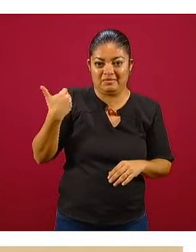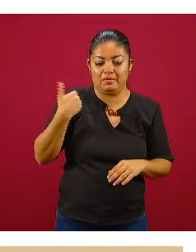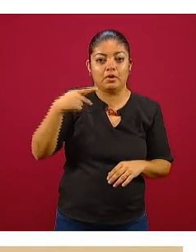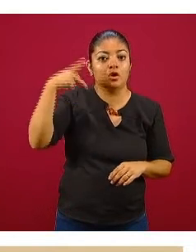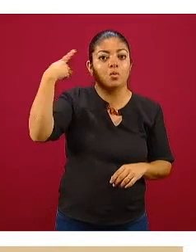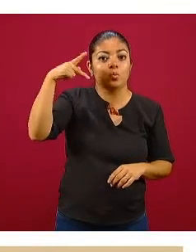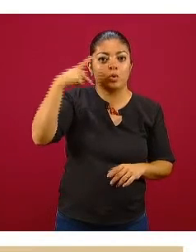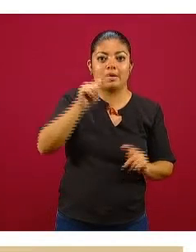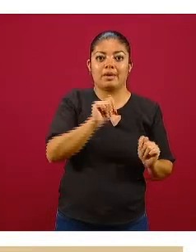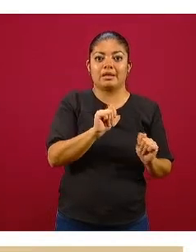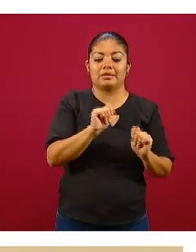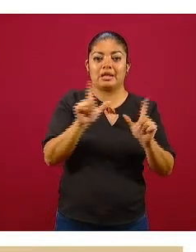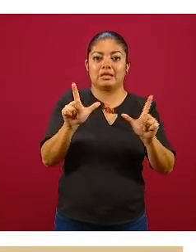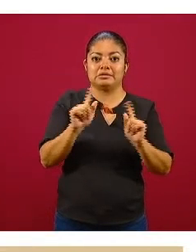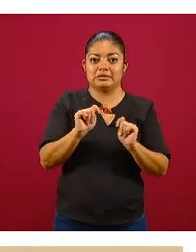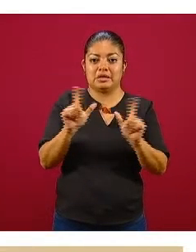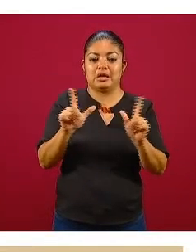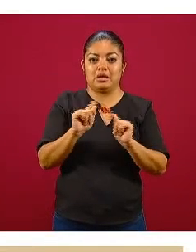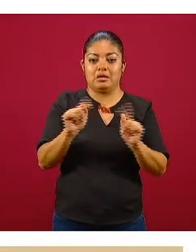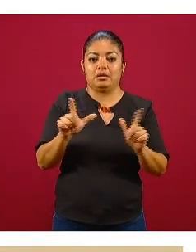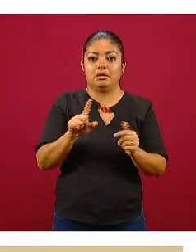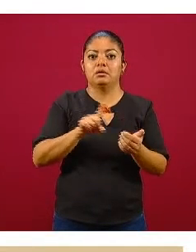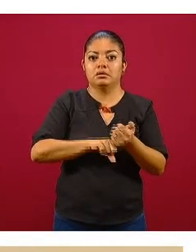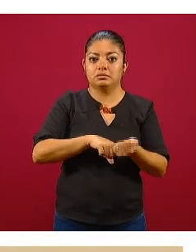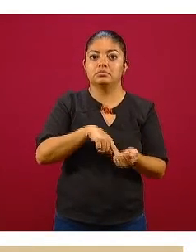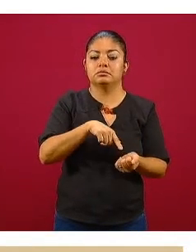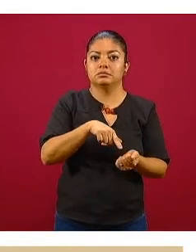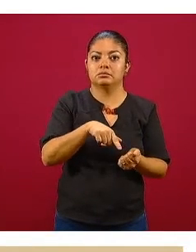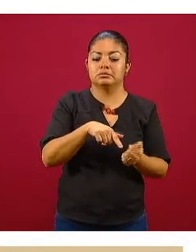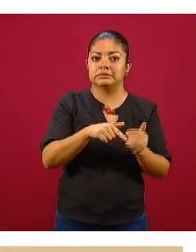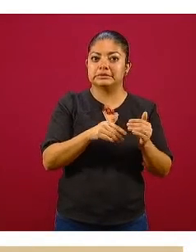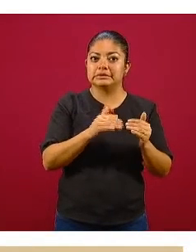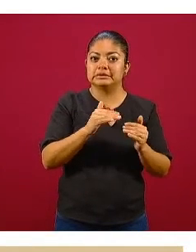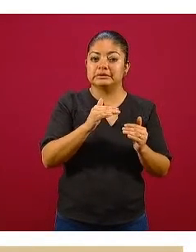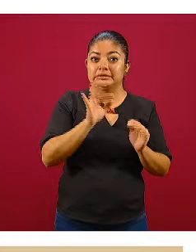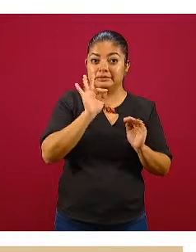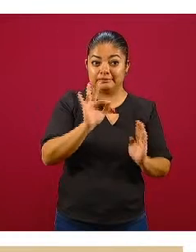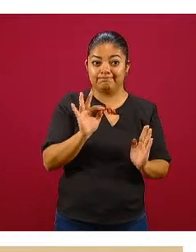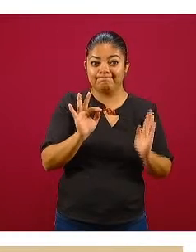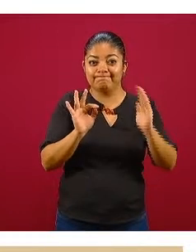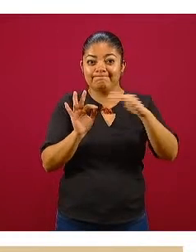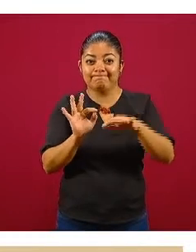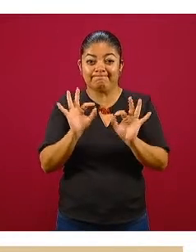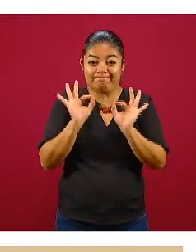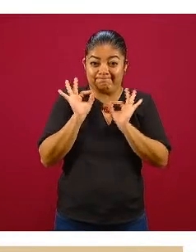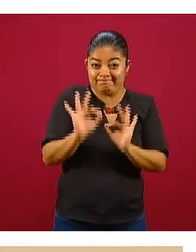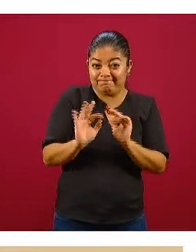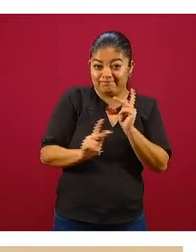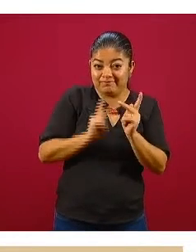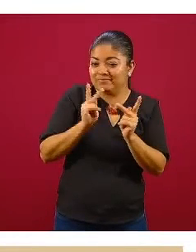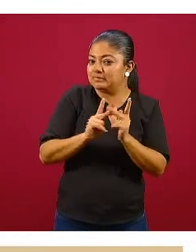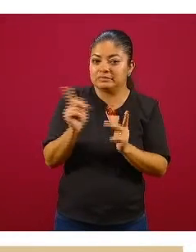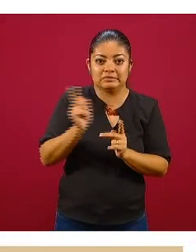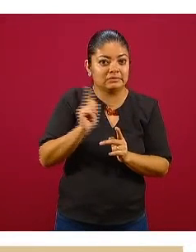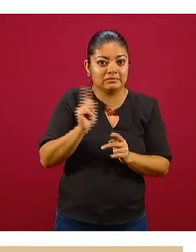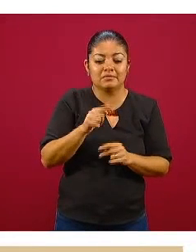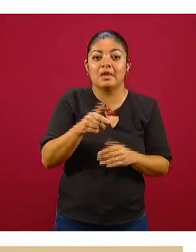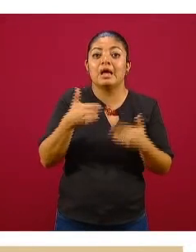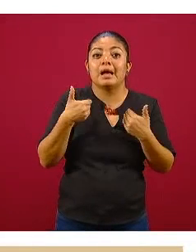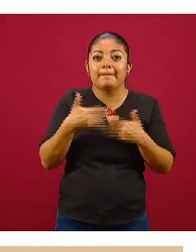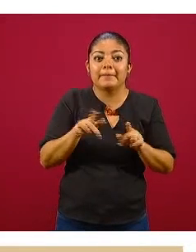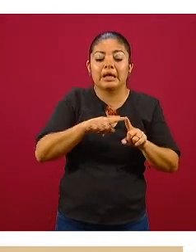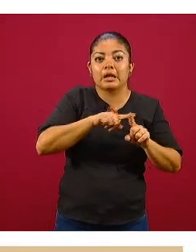Puebla Tlaxcala vemos una predicción que es todavía muy inexacta tenemos muy extensa esta curva